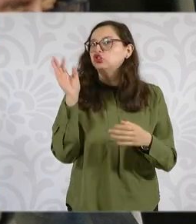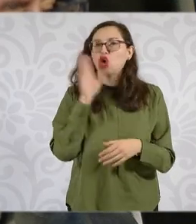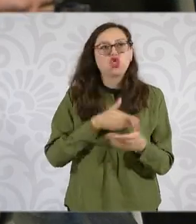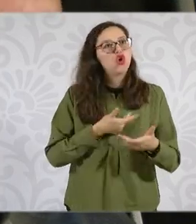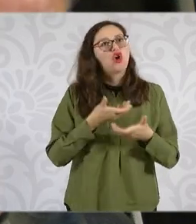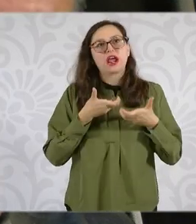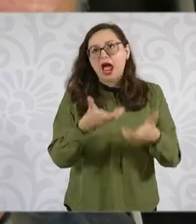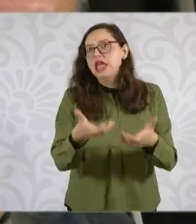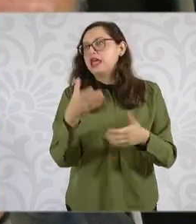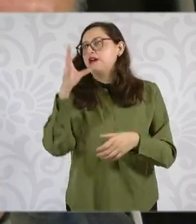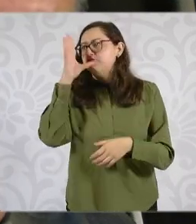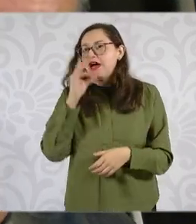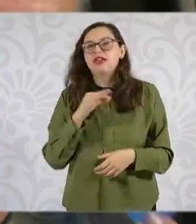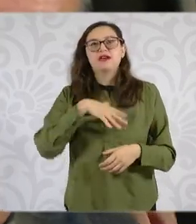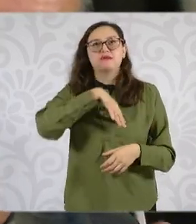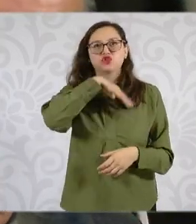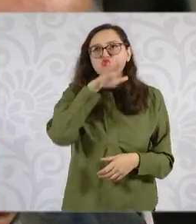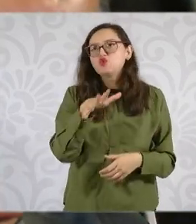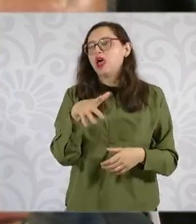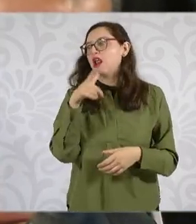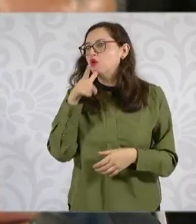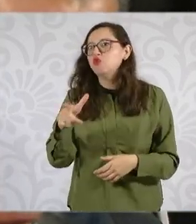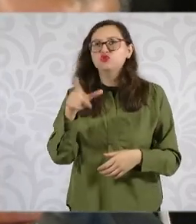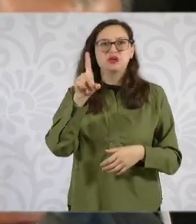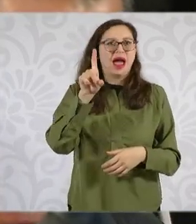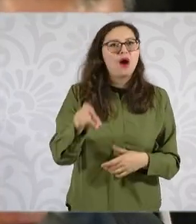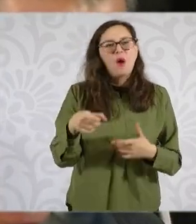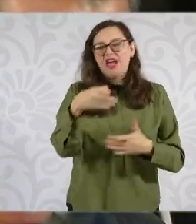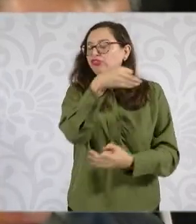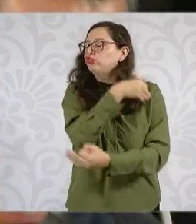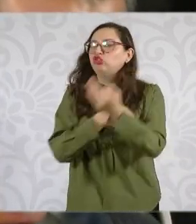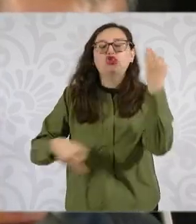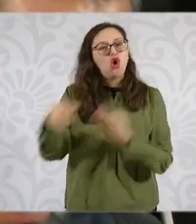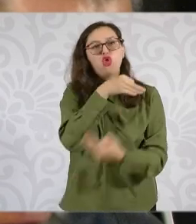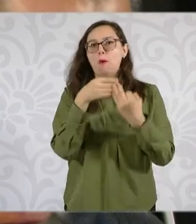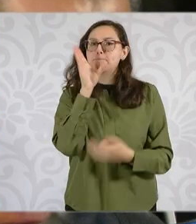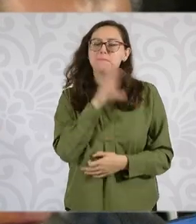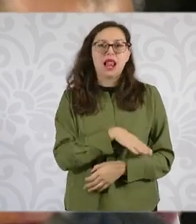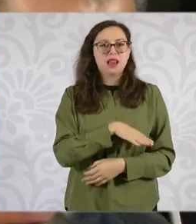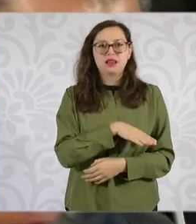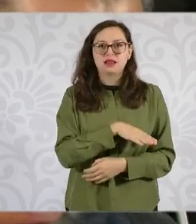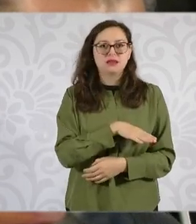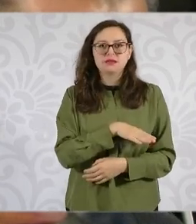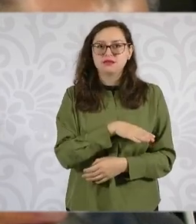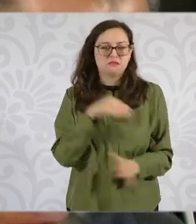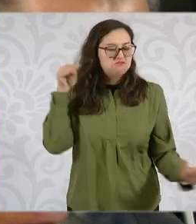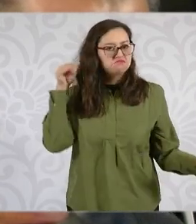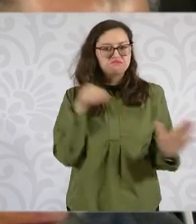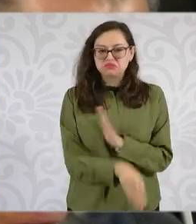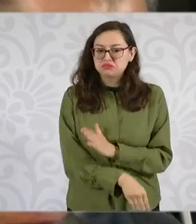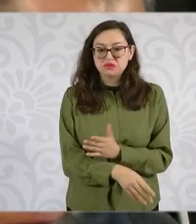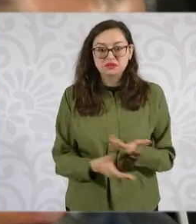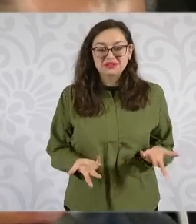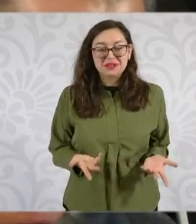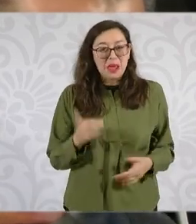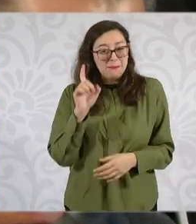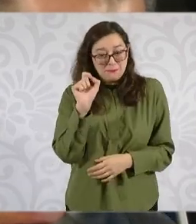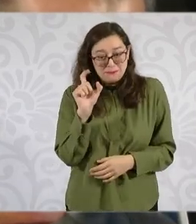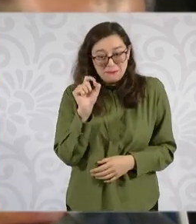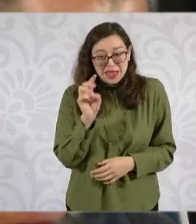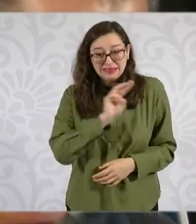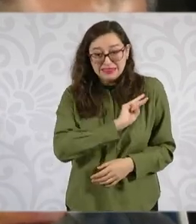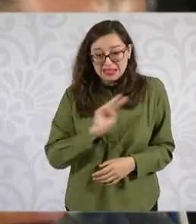la movilidad, todo falla. ¿Qué se va a atacar primero, Presidenta? Porque son más de 20 municipios,